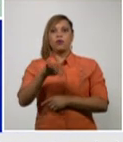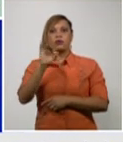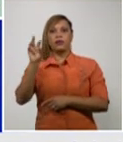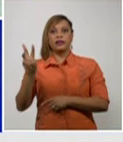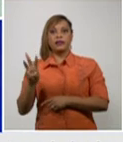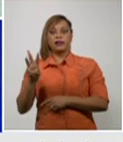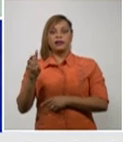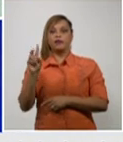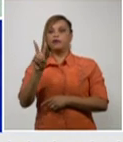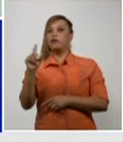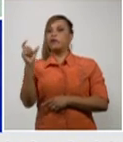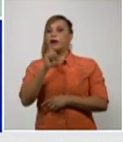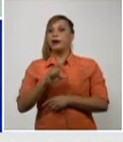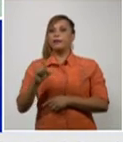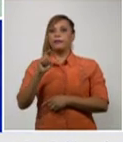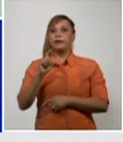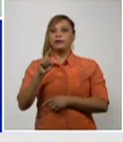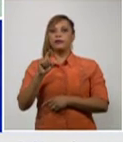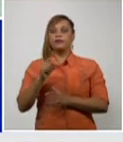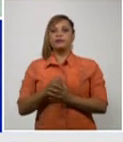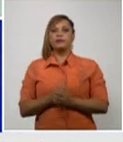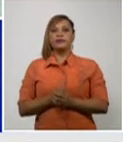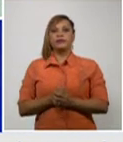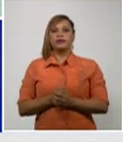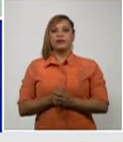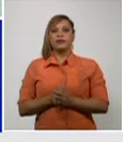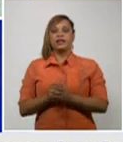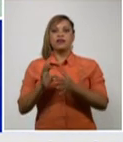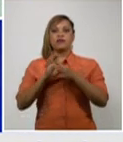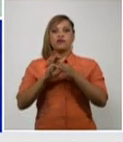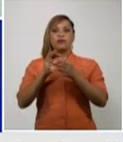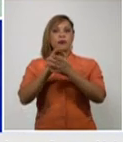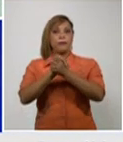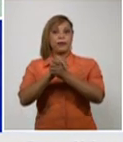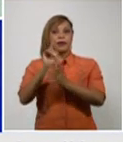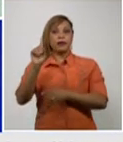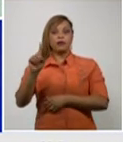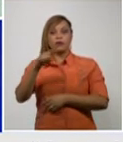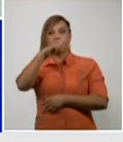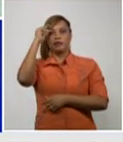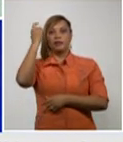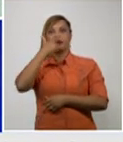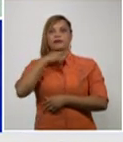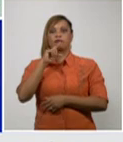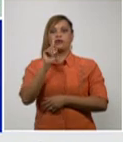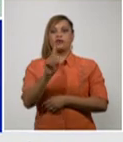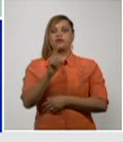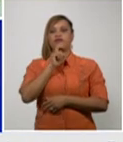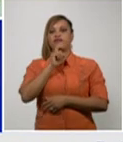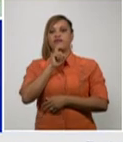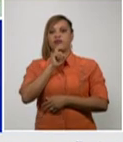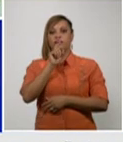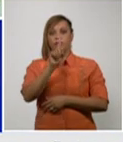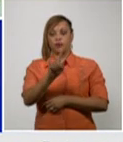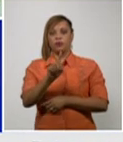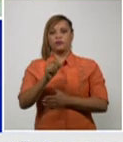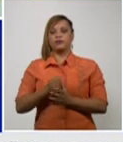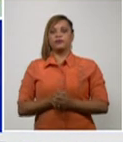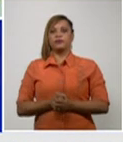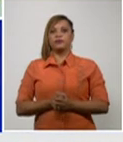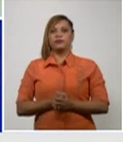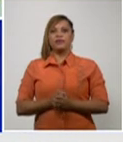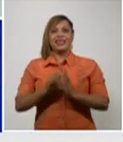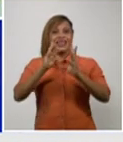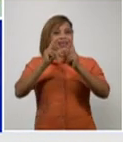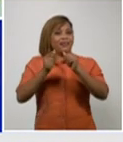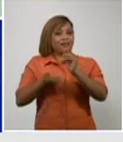Caimito 2 de Guira de Melena y San Antonio 1 de cada 1 la cifra más alta como